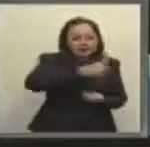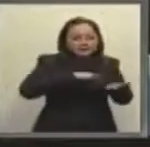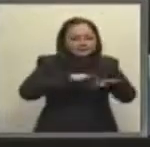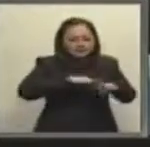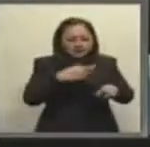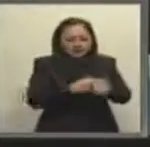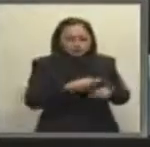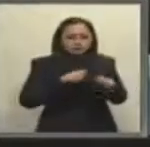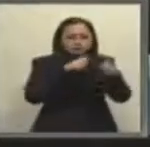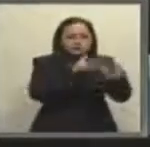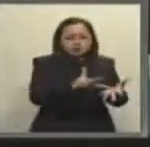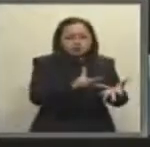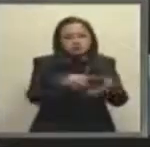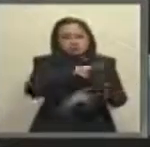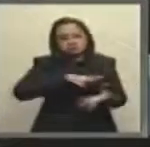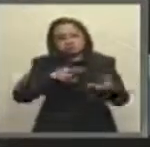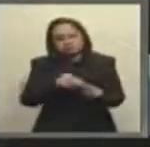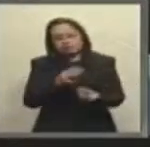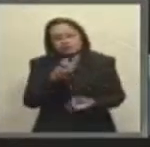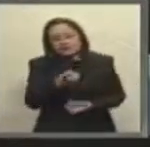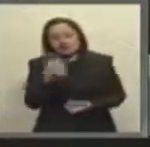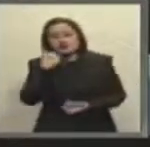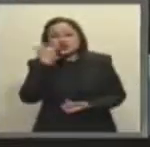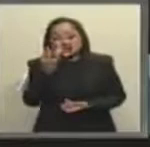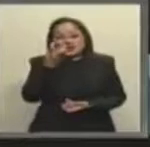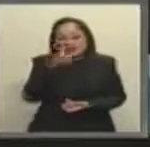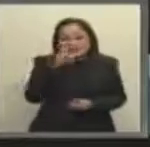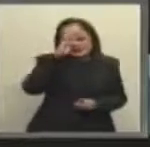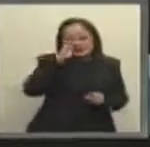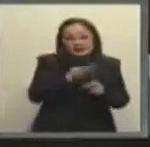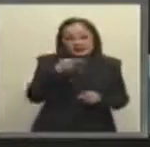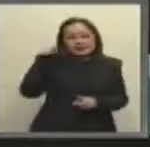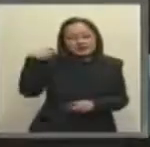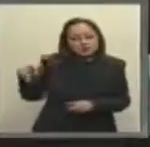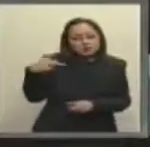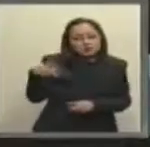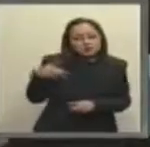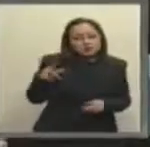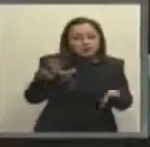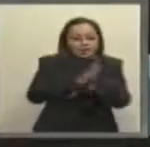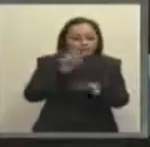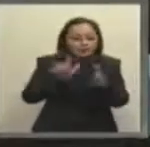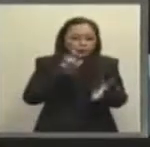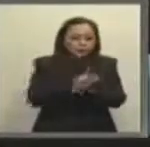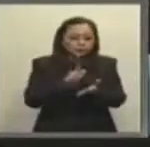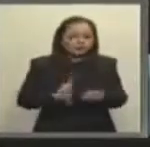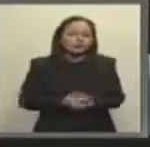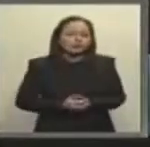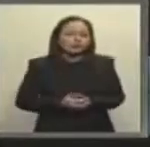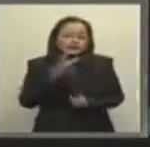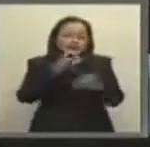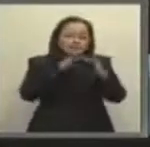trabajadores. Entonces, eso es lo que realmente está detrás de esta reforma. Y era